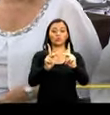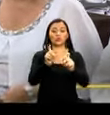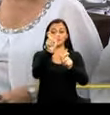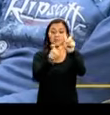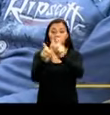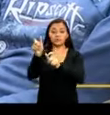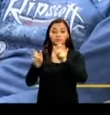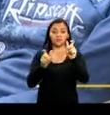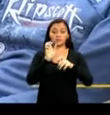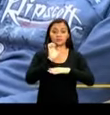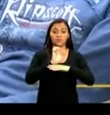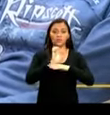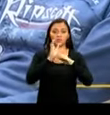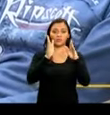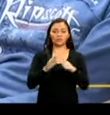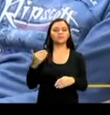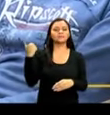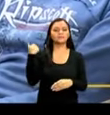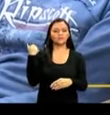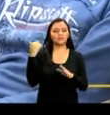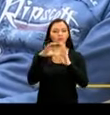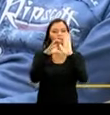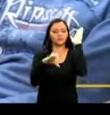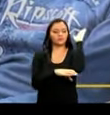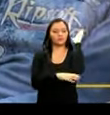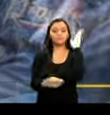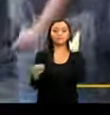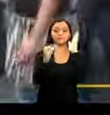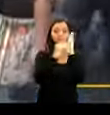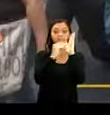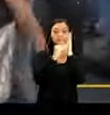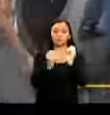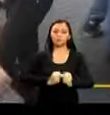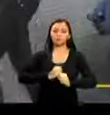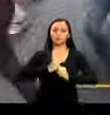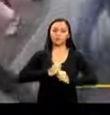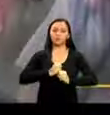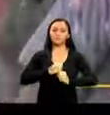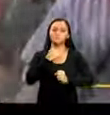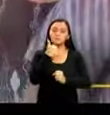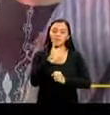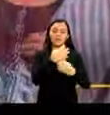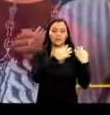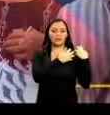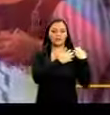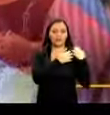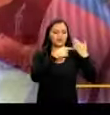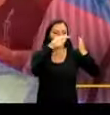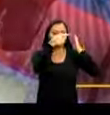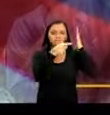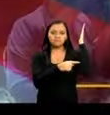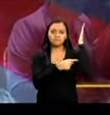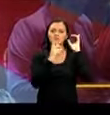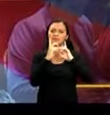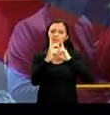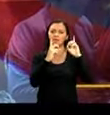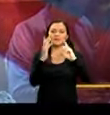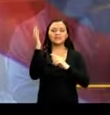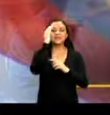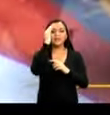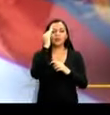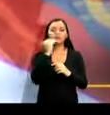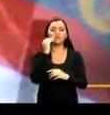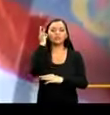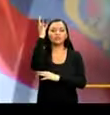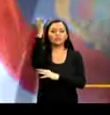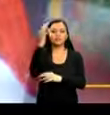oportunidad para que las y los ciudadanos conozcan su Constitución, se empoderen de sus derechos, de sus garantías y participen de un